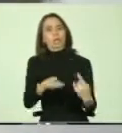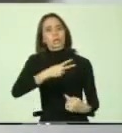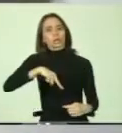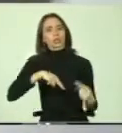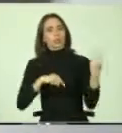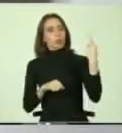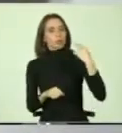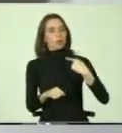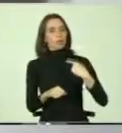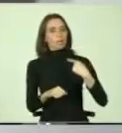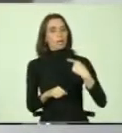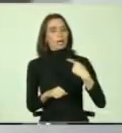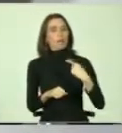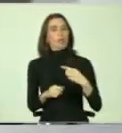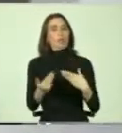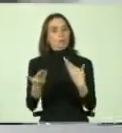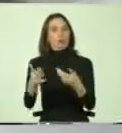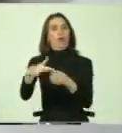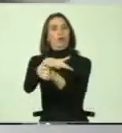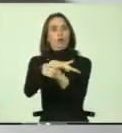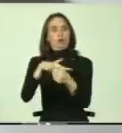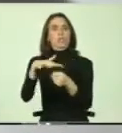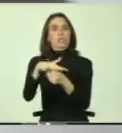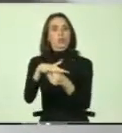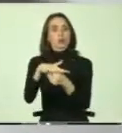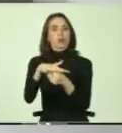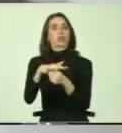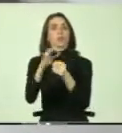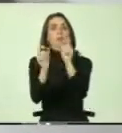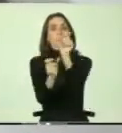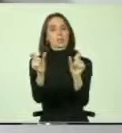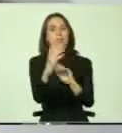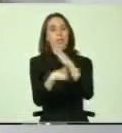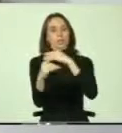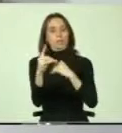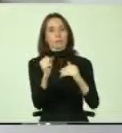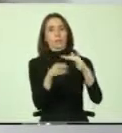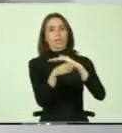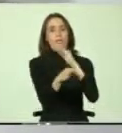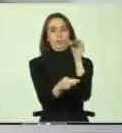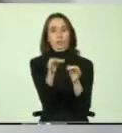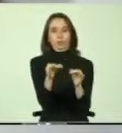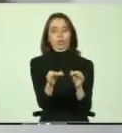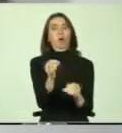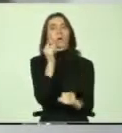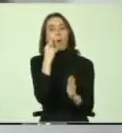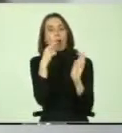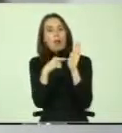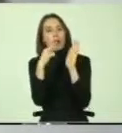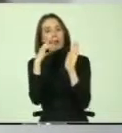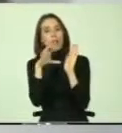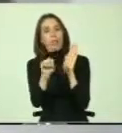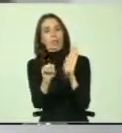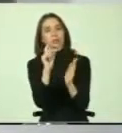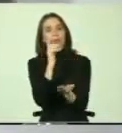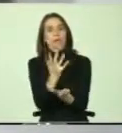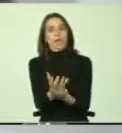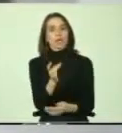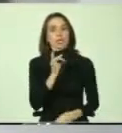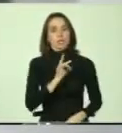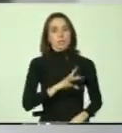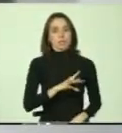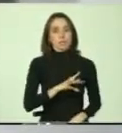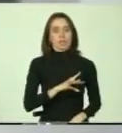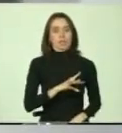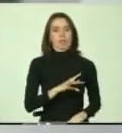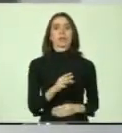a establecer las condiciones para que las personas con discapacidad accedan a la justicia? ¿Cuál es el diagnóstico que existe en Chile en este momento?